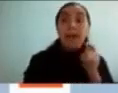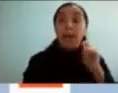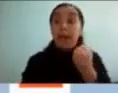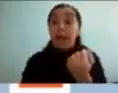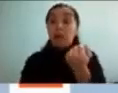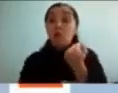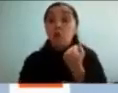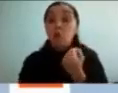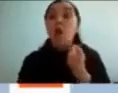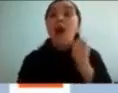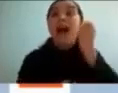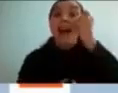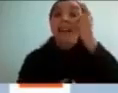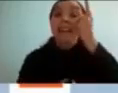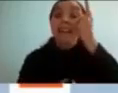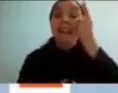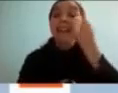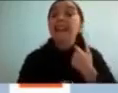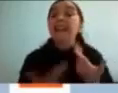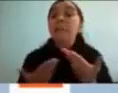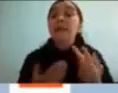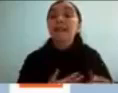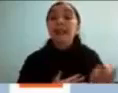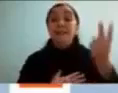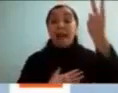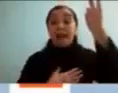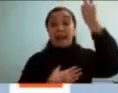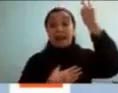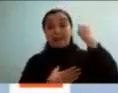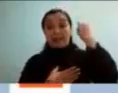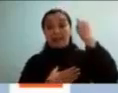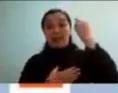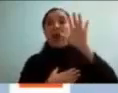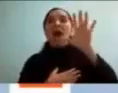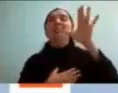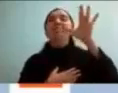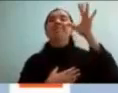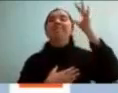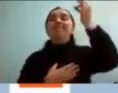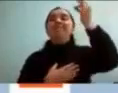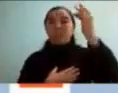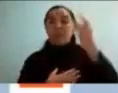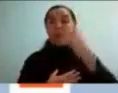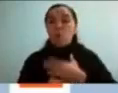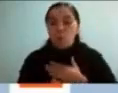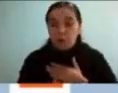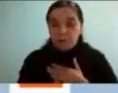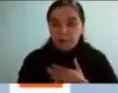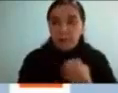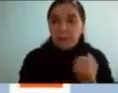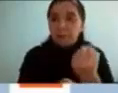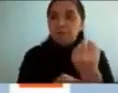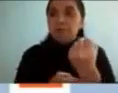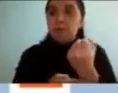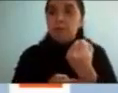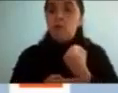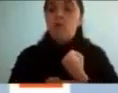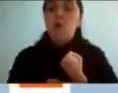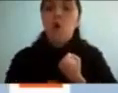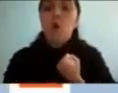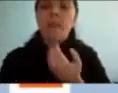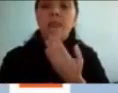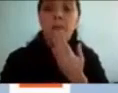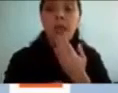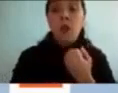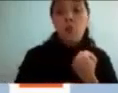pasaba anteriormente ya fue algo súper terapéutico en ese sentido también me abría la posibilidad de utilizar un tratamiento